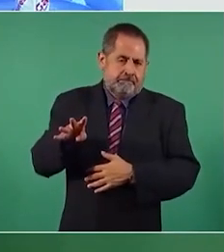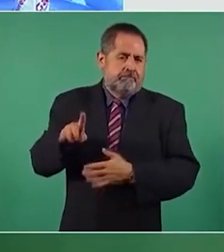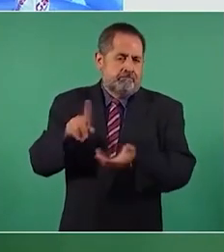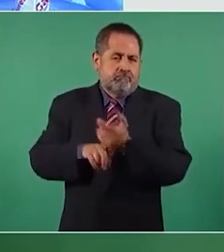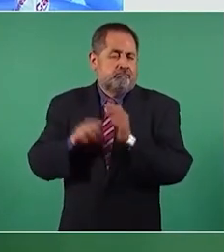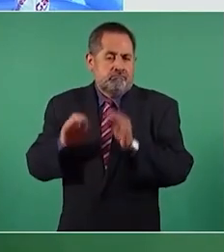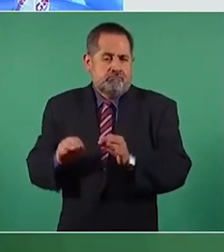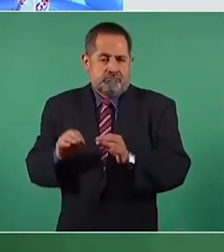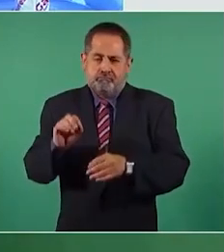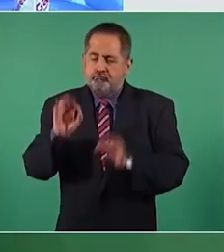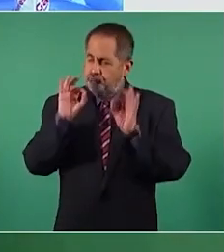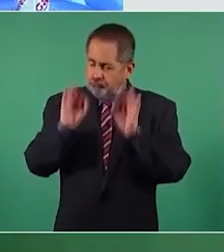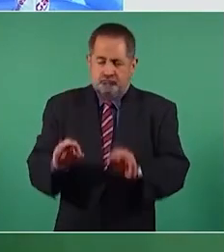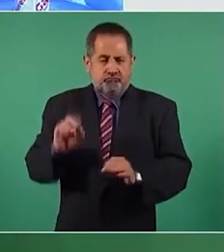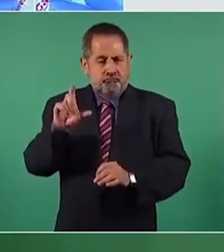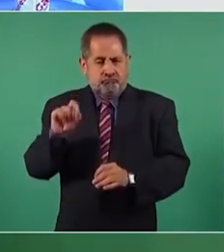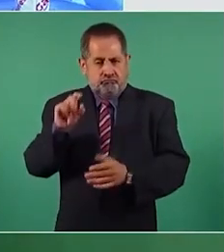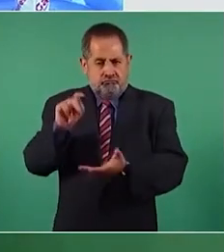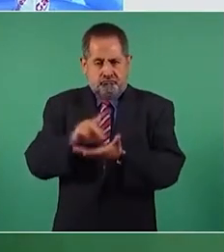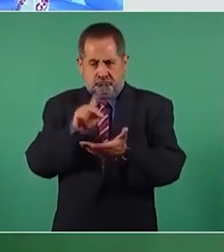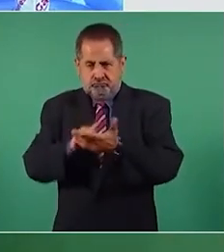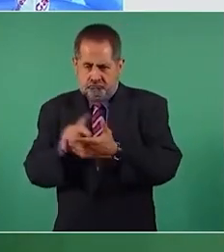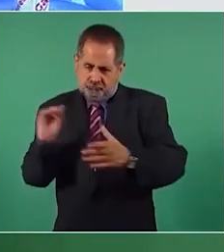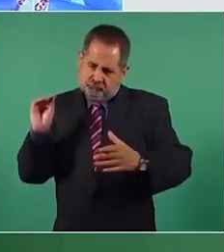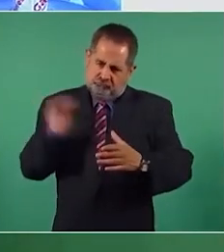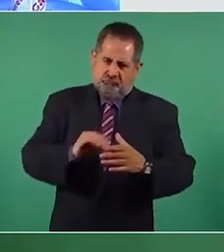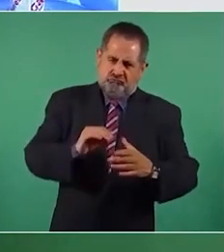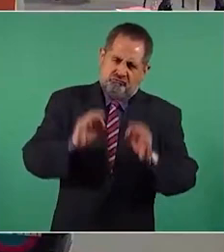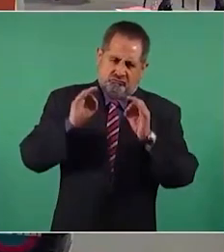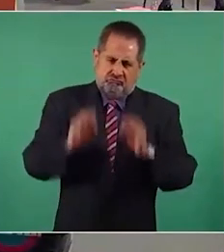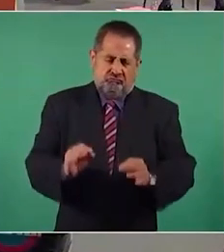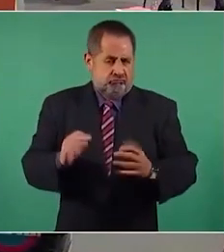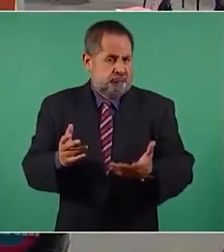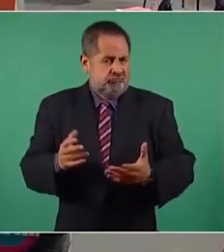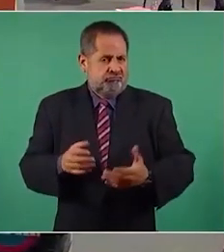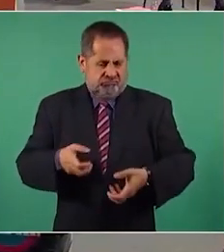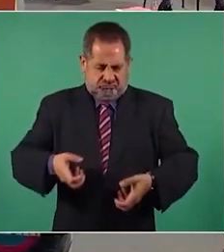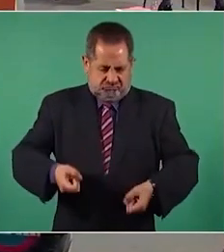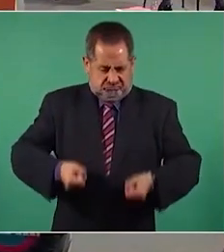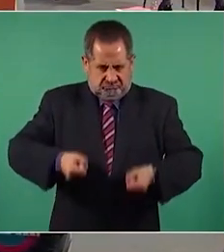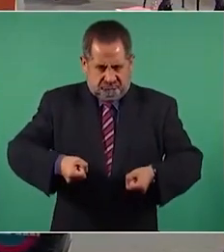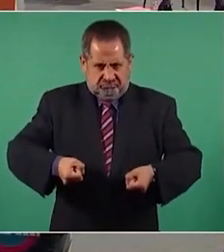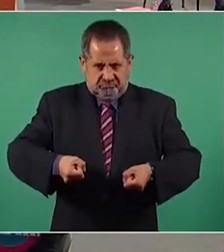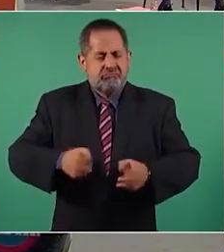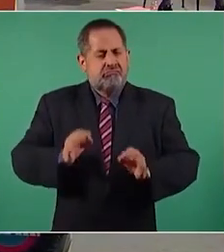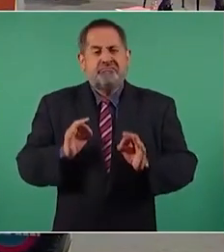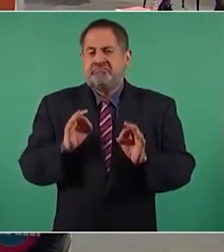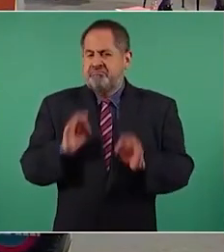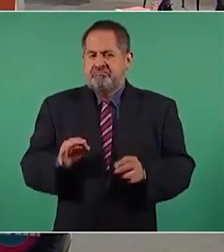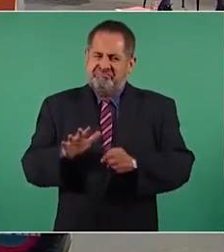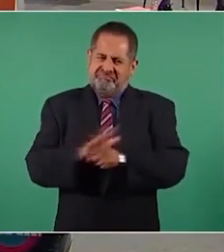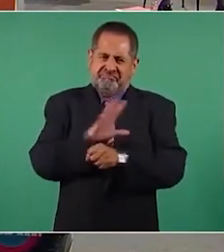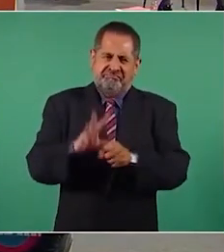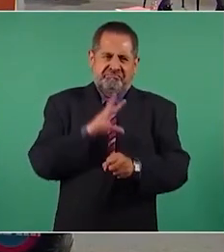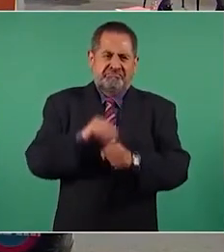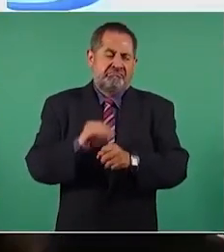es decir, 20 kilos exactamente y para garantizar que no haya